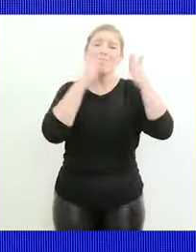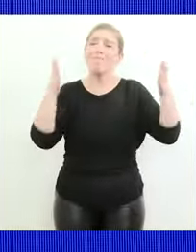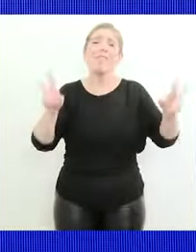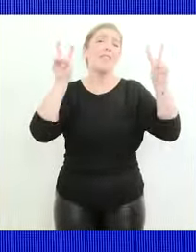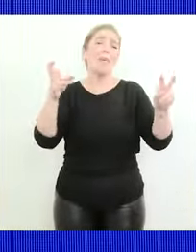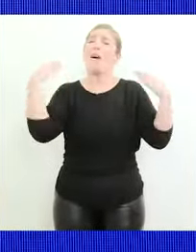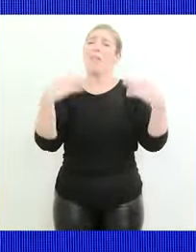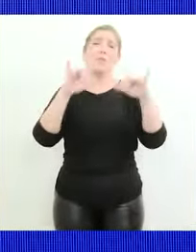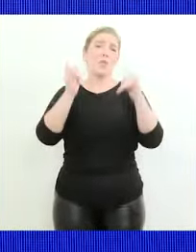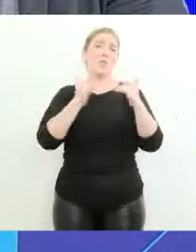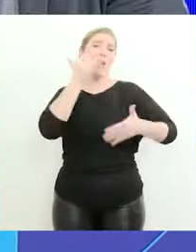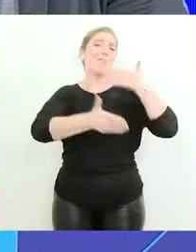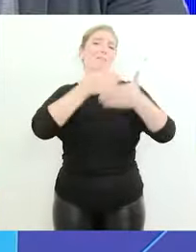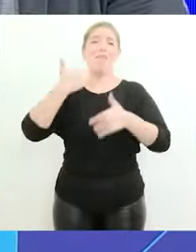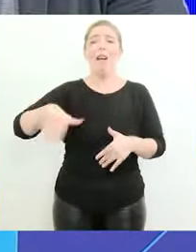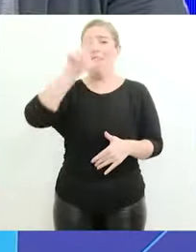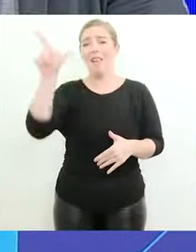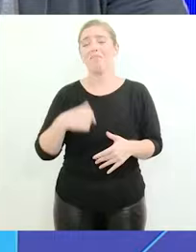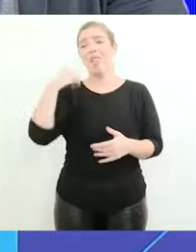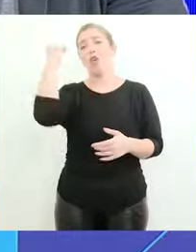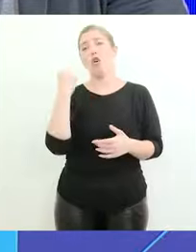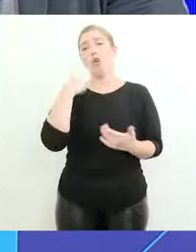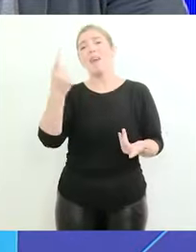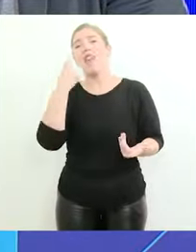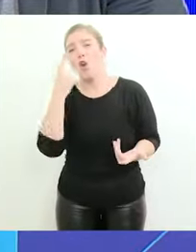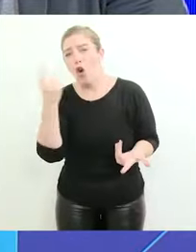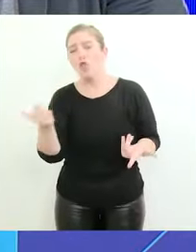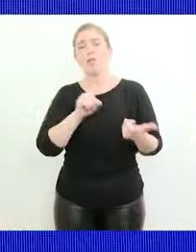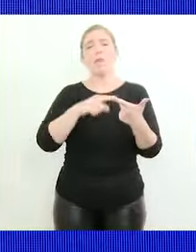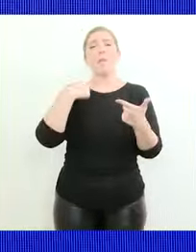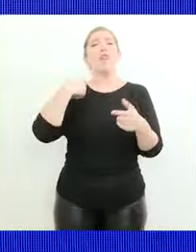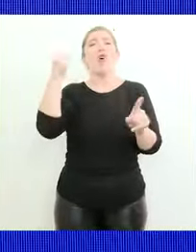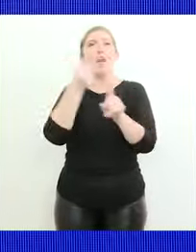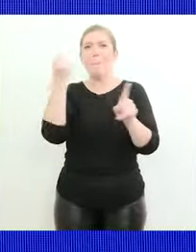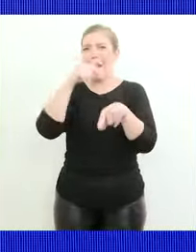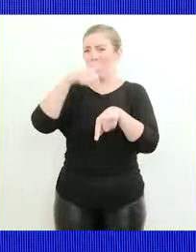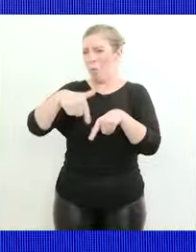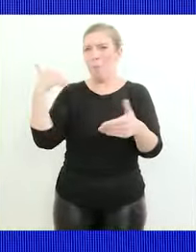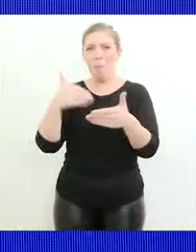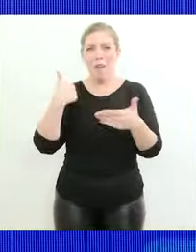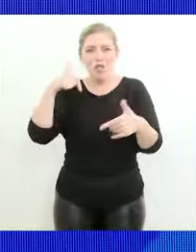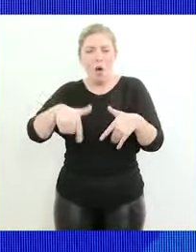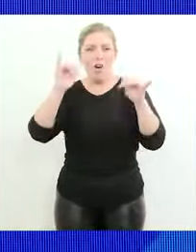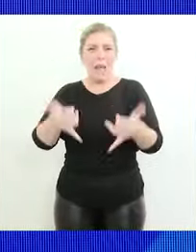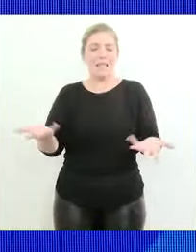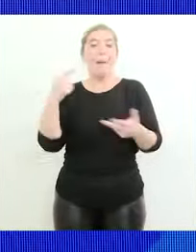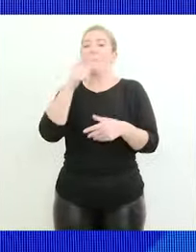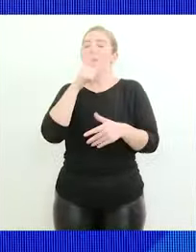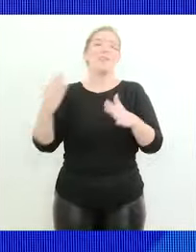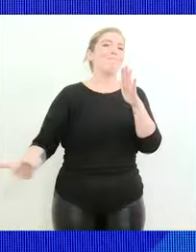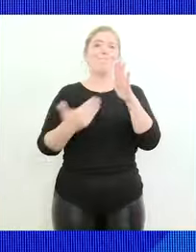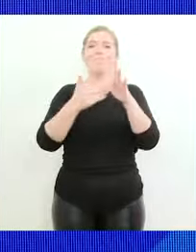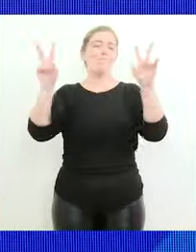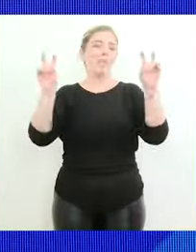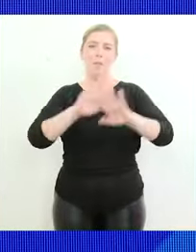temas para el desarrollo argentino en la economía del conocimiento con el impacto que está teniendo me parece que eso es central